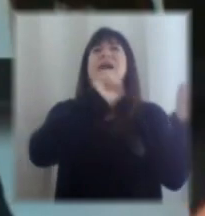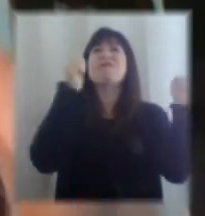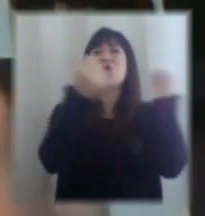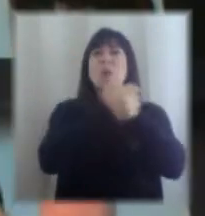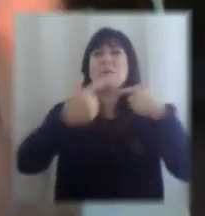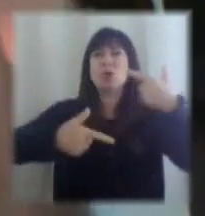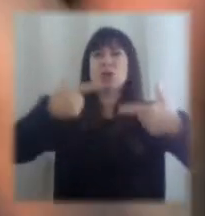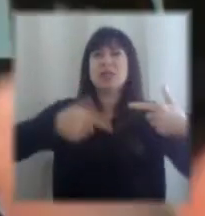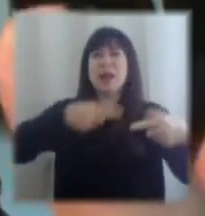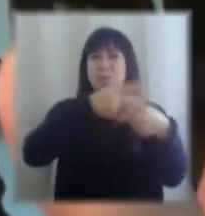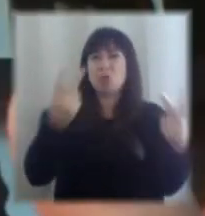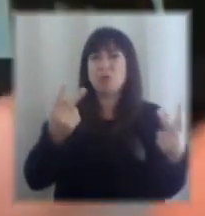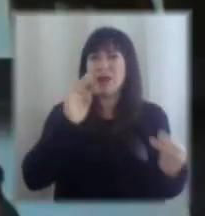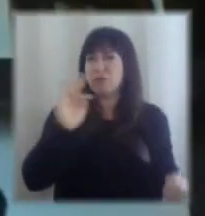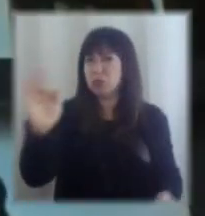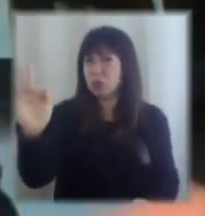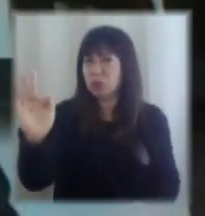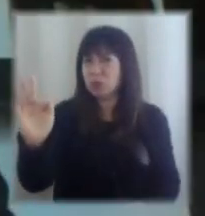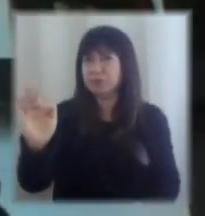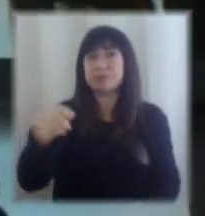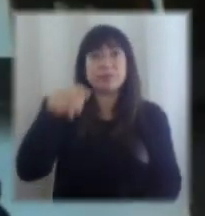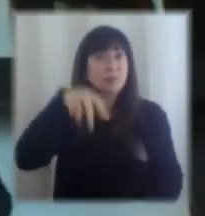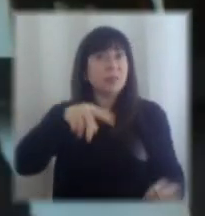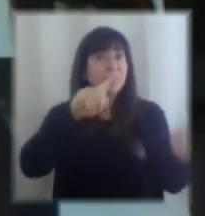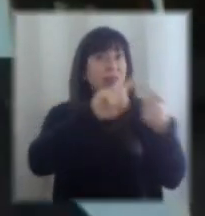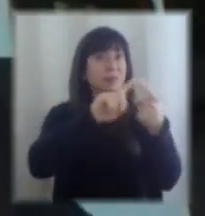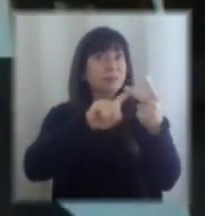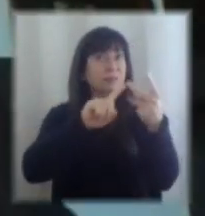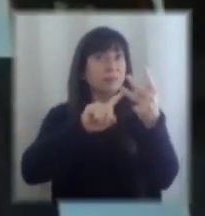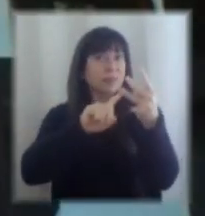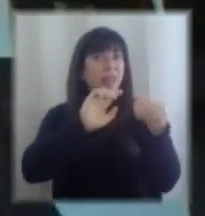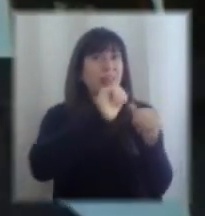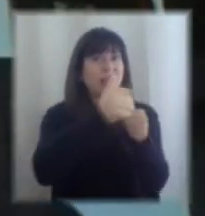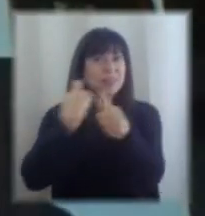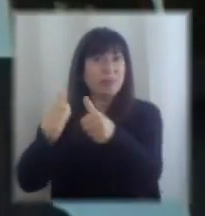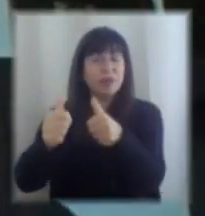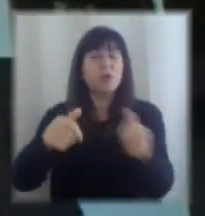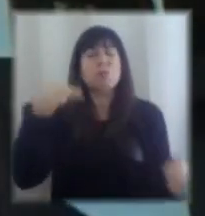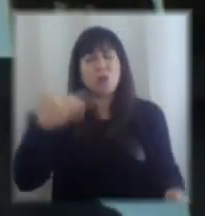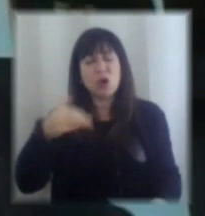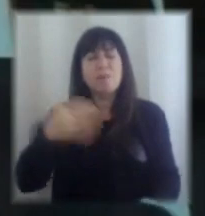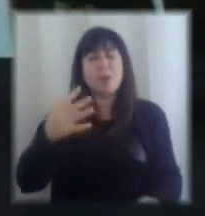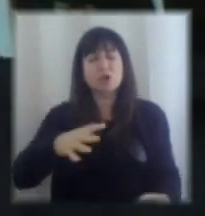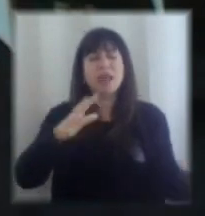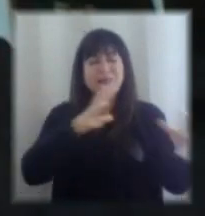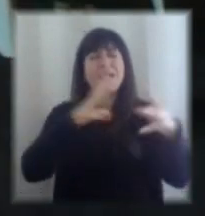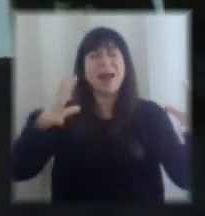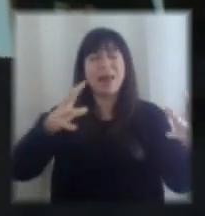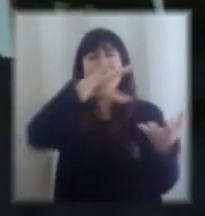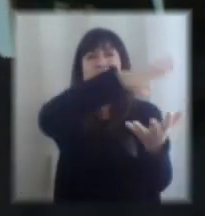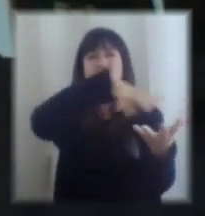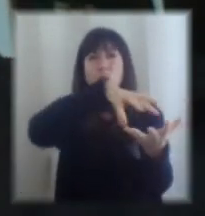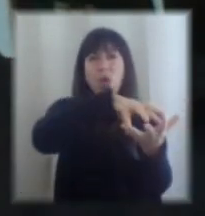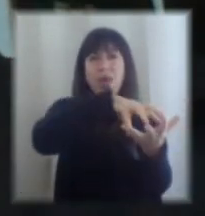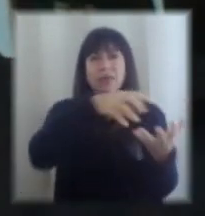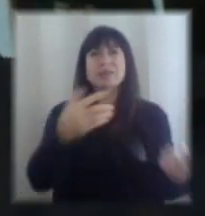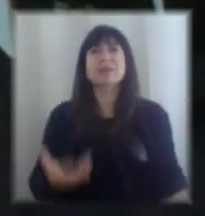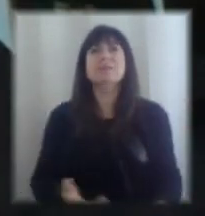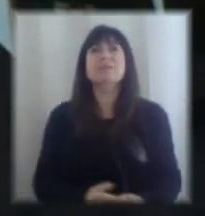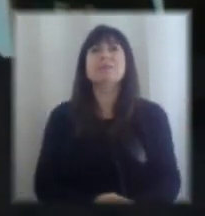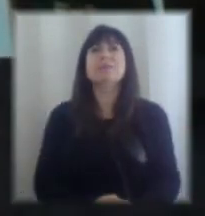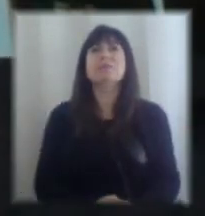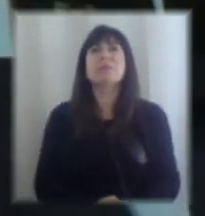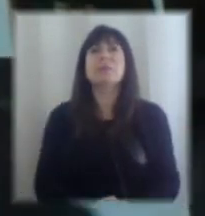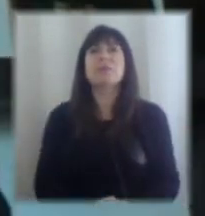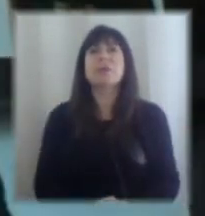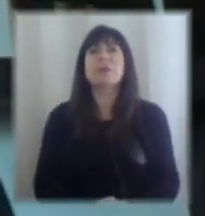tres desafíos creemos que se plasman muy bien en este espacio físico que son las grandes ciudades y por eso hablamos de estos cuatro labores muy unidos, digamos.